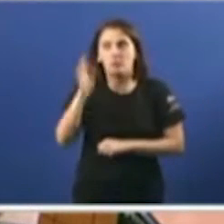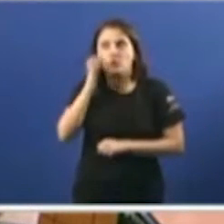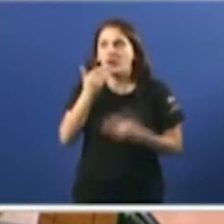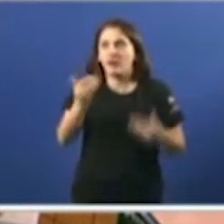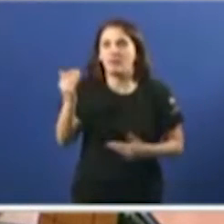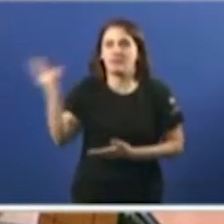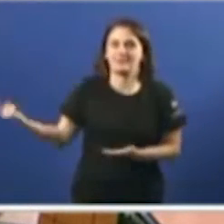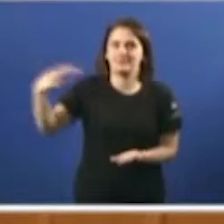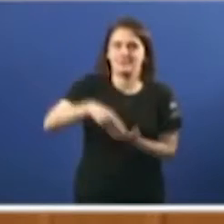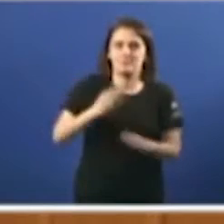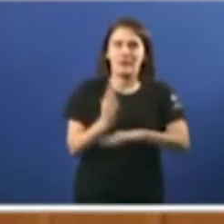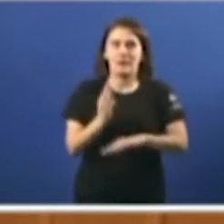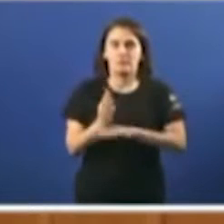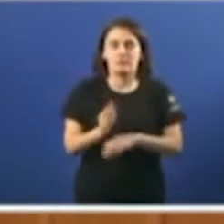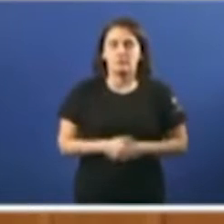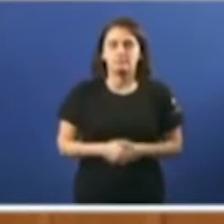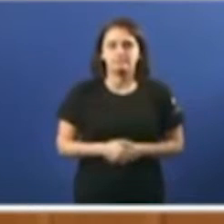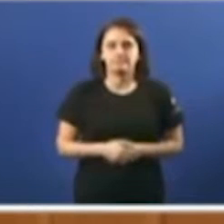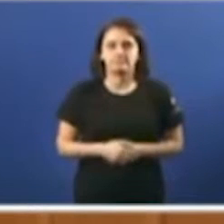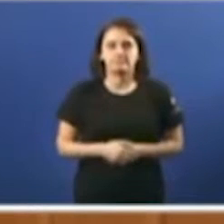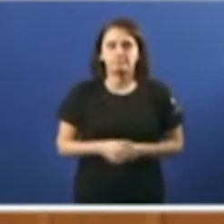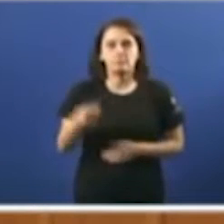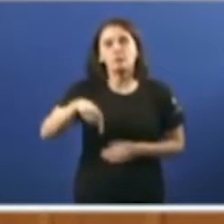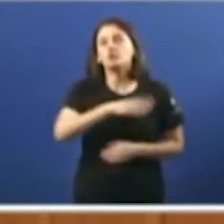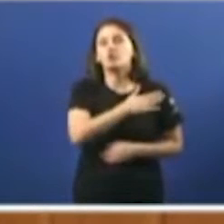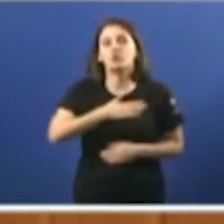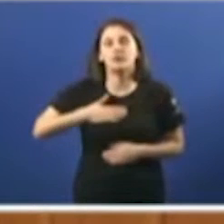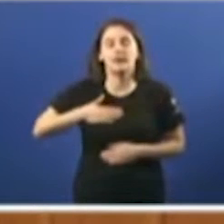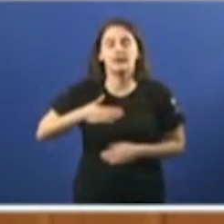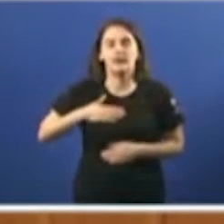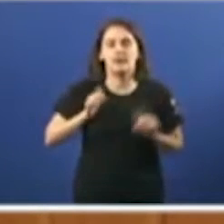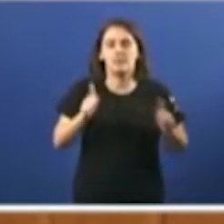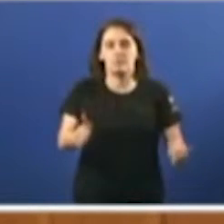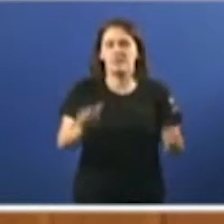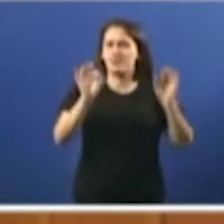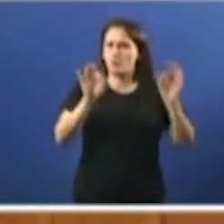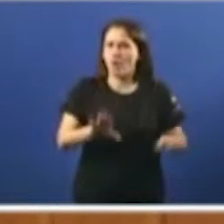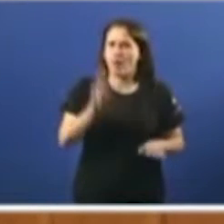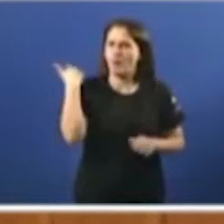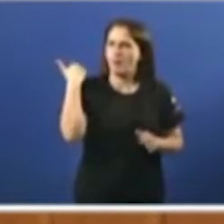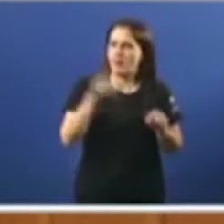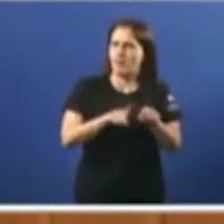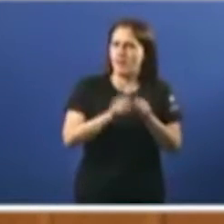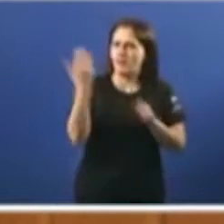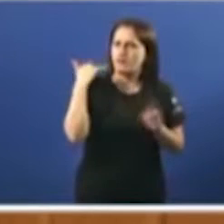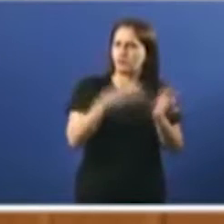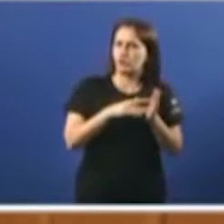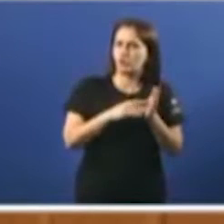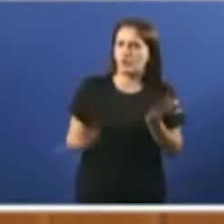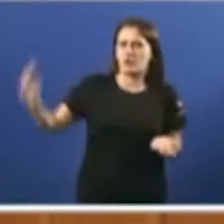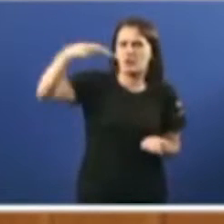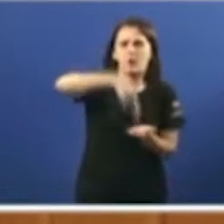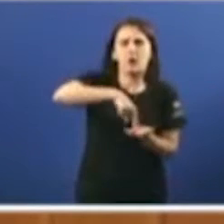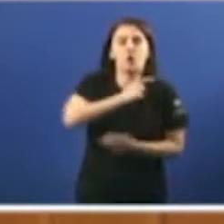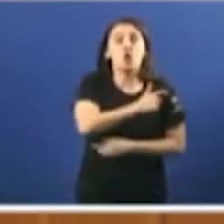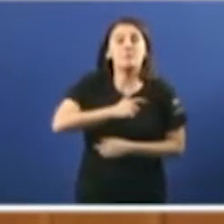este Parlamento. Por la nosa banda, quixéramos comenzar exactamente no mesmo punto que ofixemos na súa comparecencia na